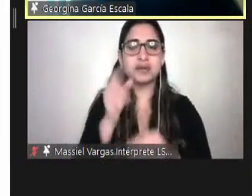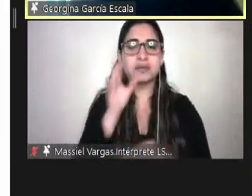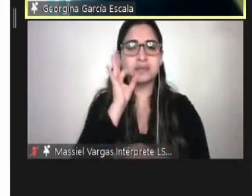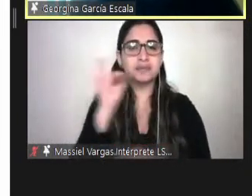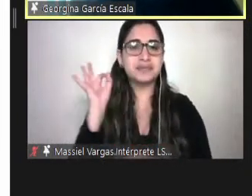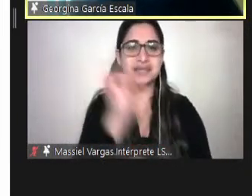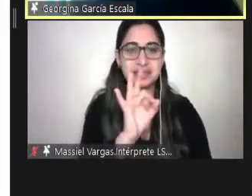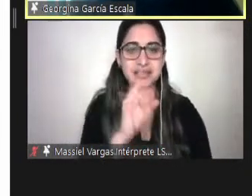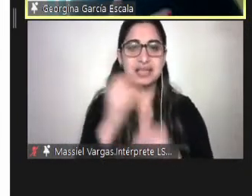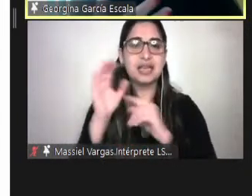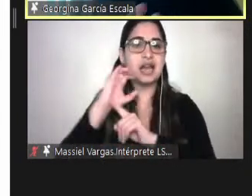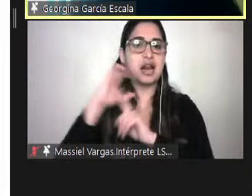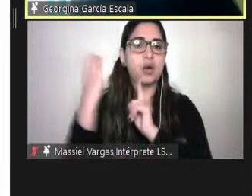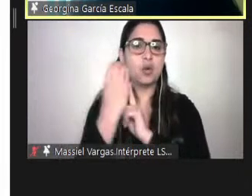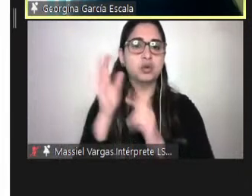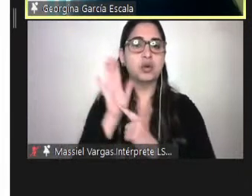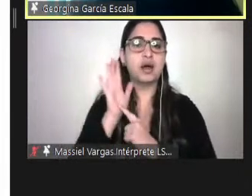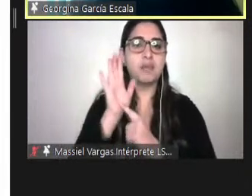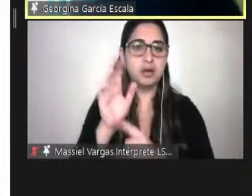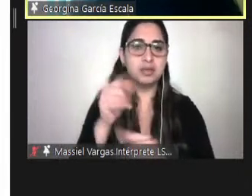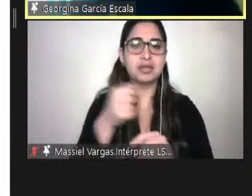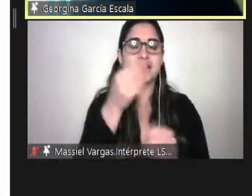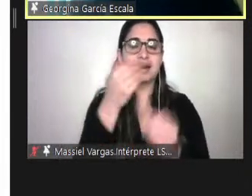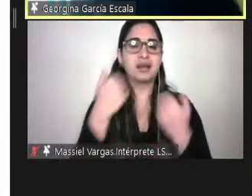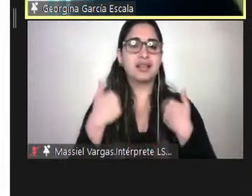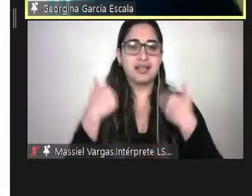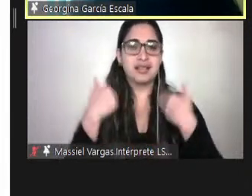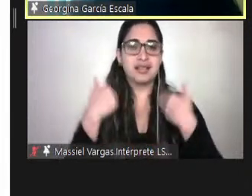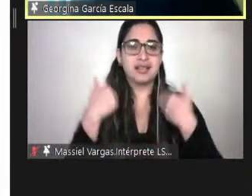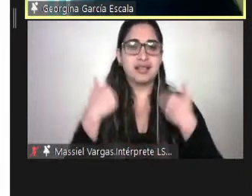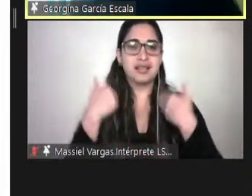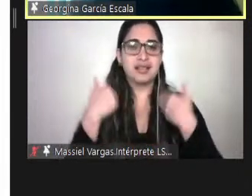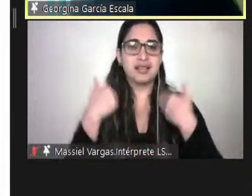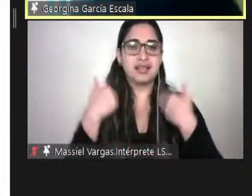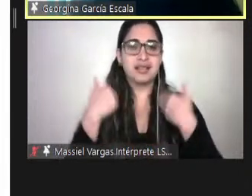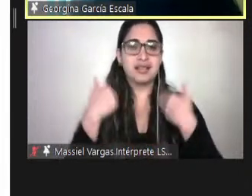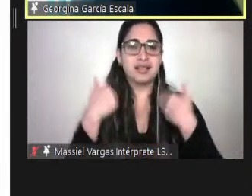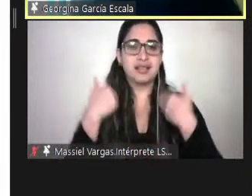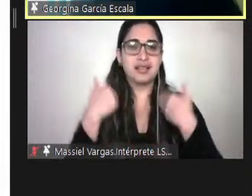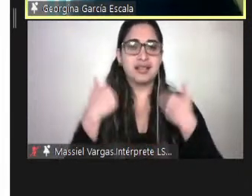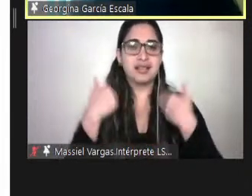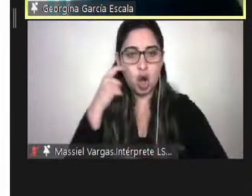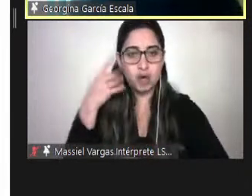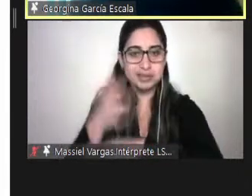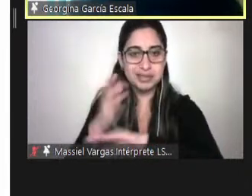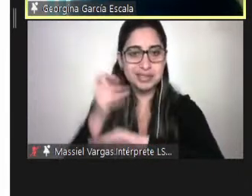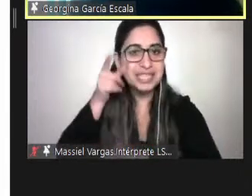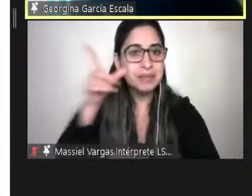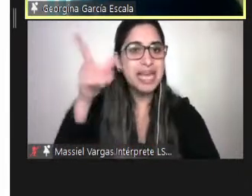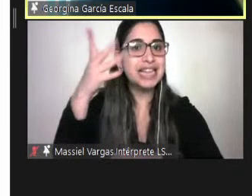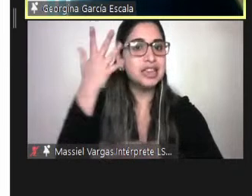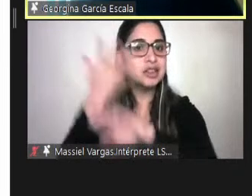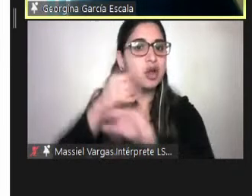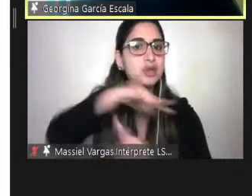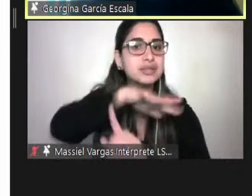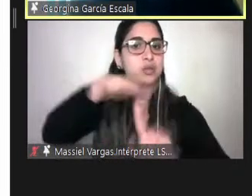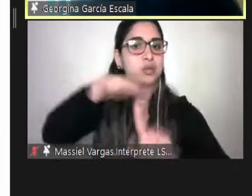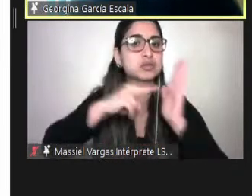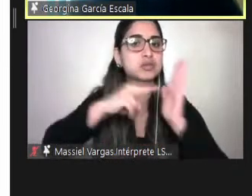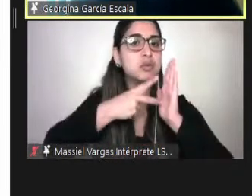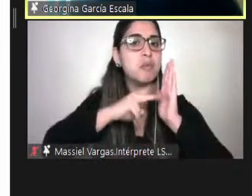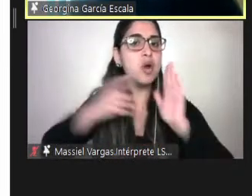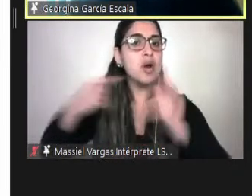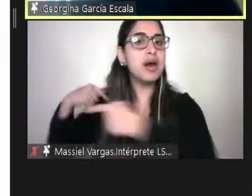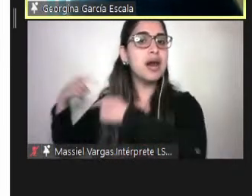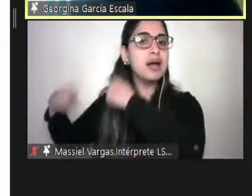cultura, dar a conocer las necesidades, dar a conocer también todas las problemáticas que históricamente